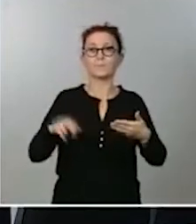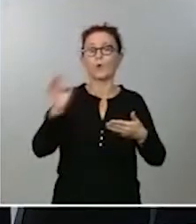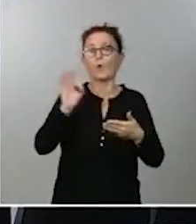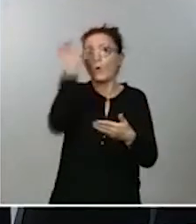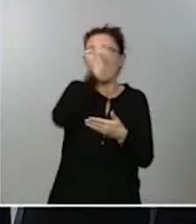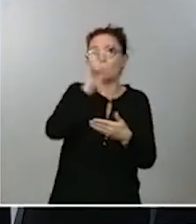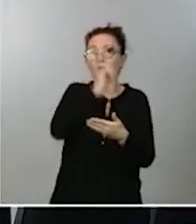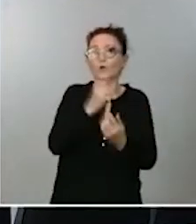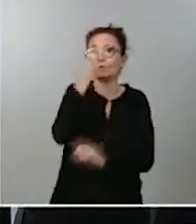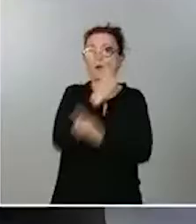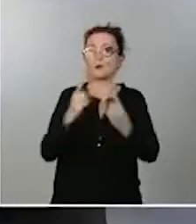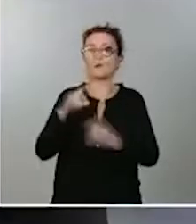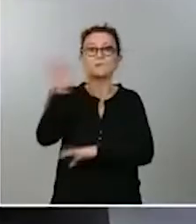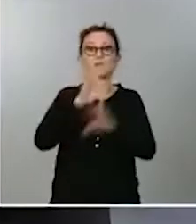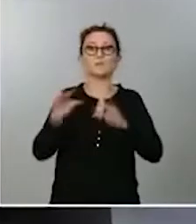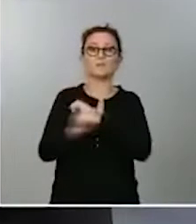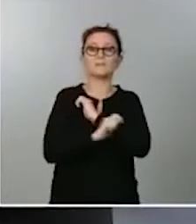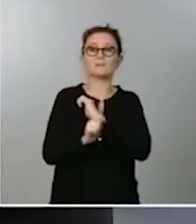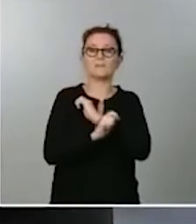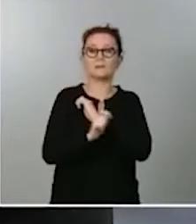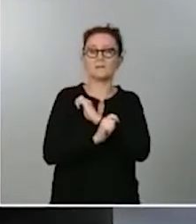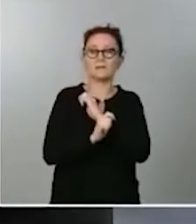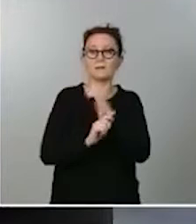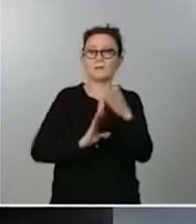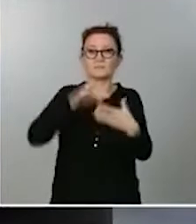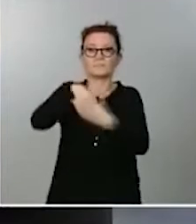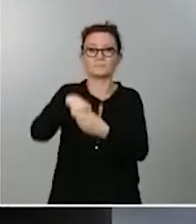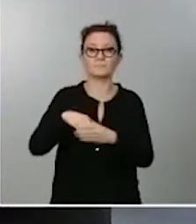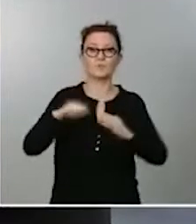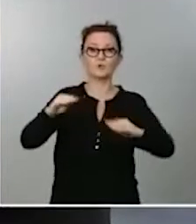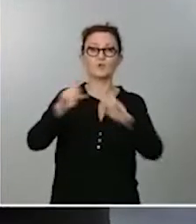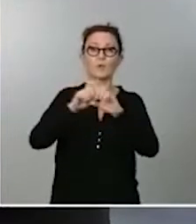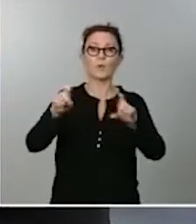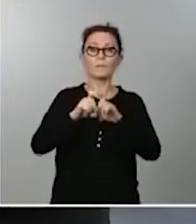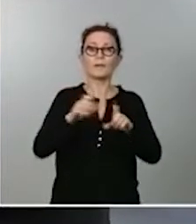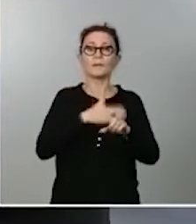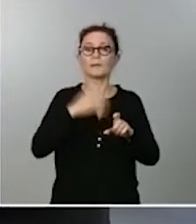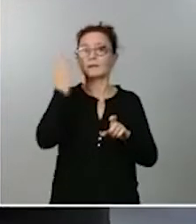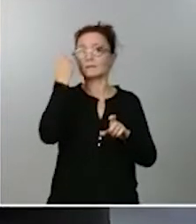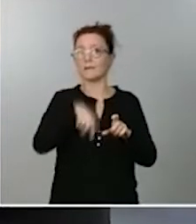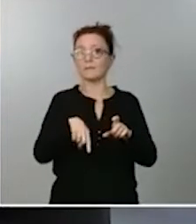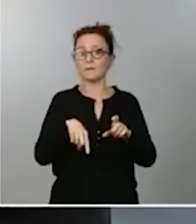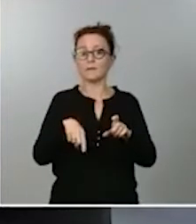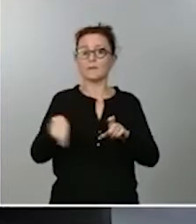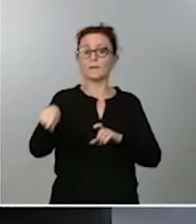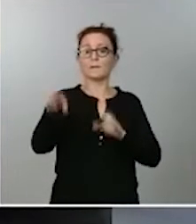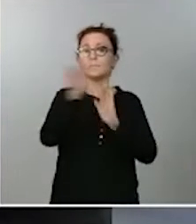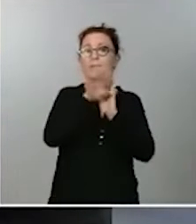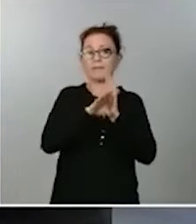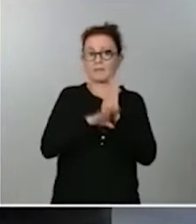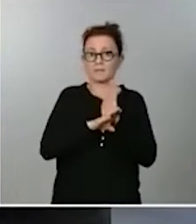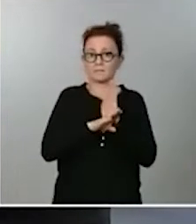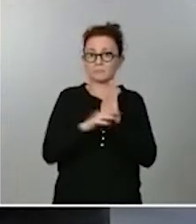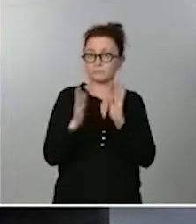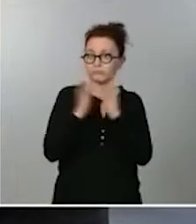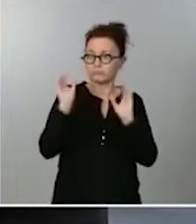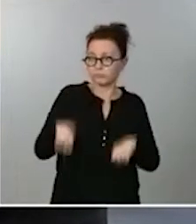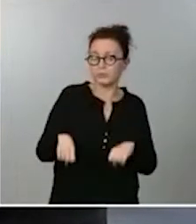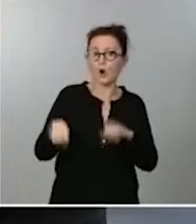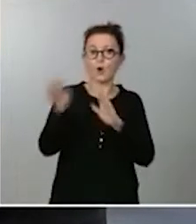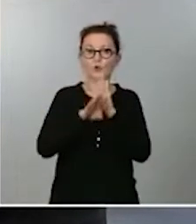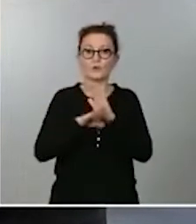estratégicas y quería saber un poco cuáles eran estas decisiones, esas medidas, esas condiciones del rescate.